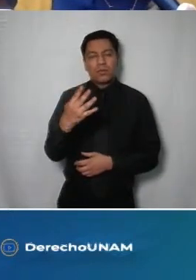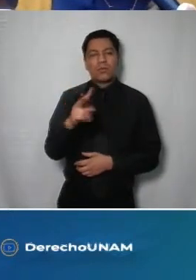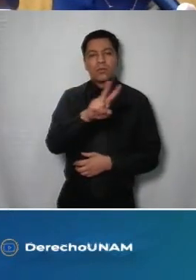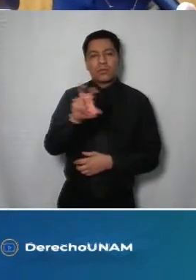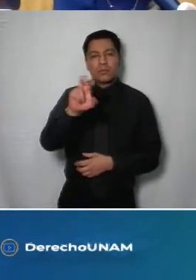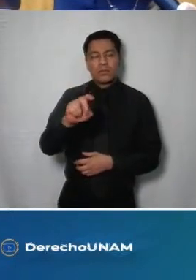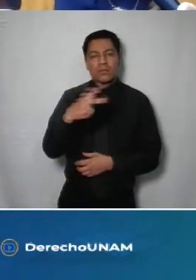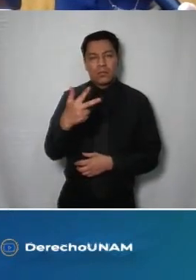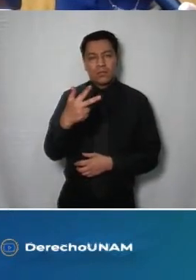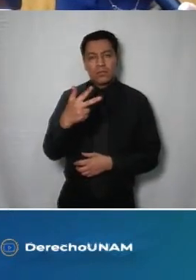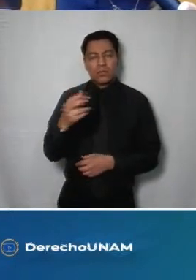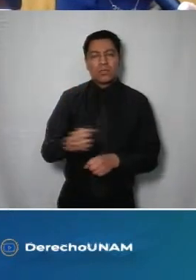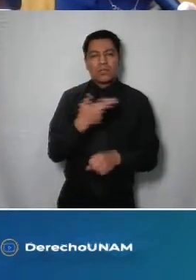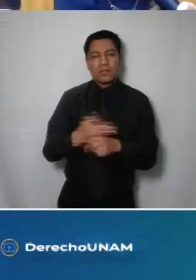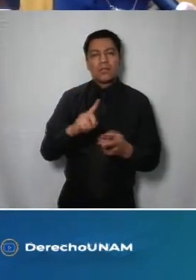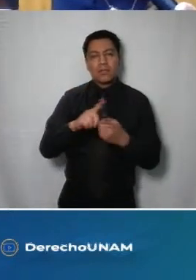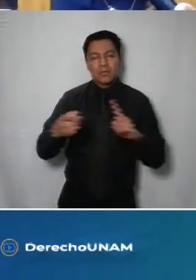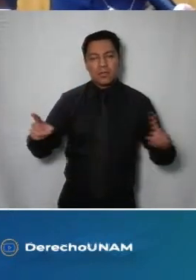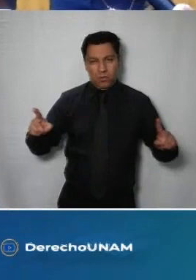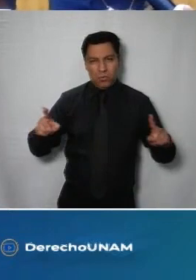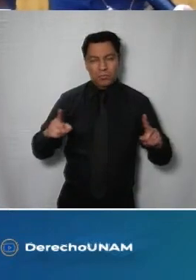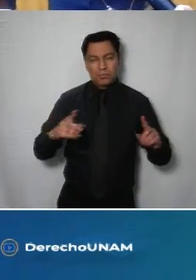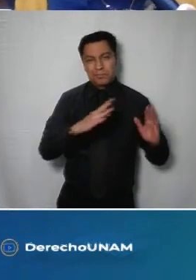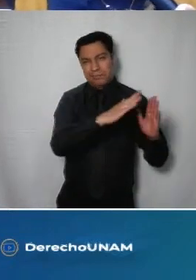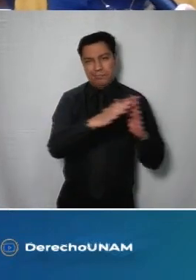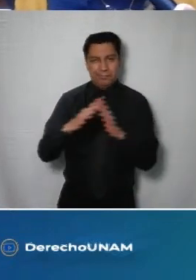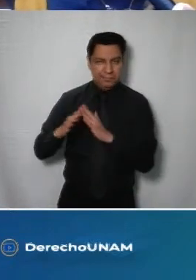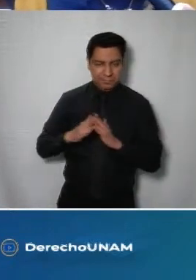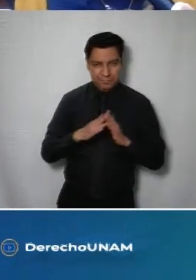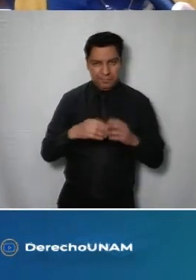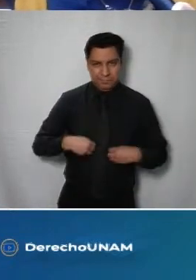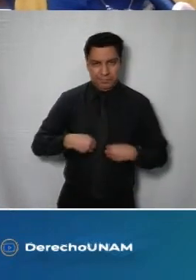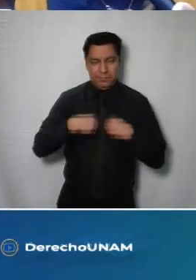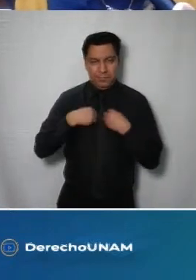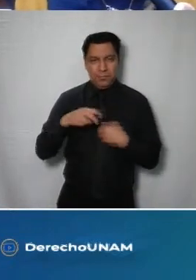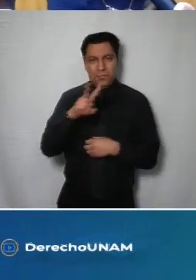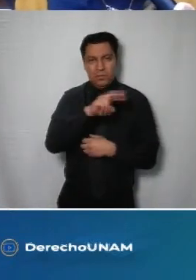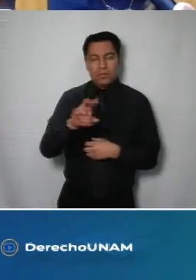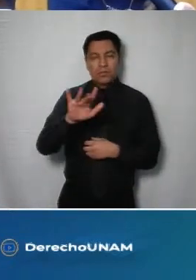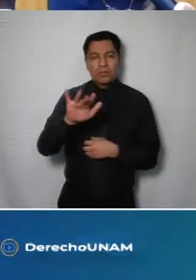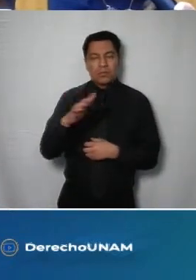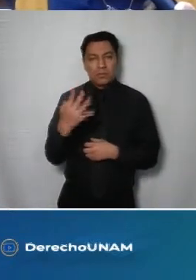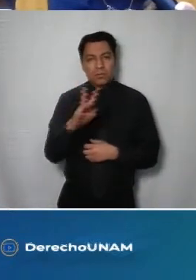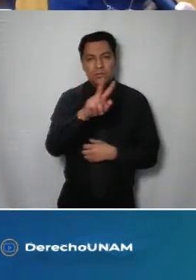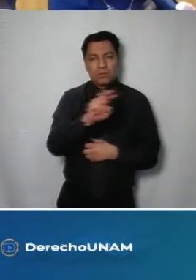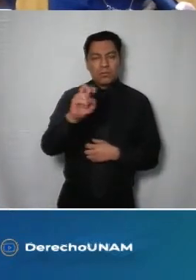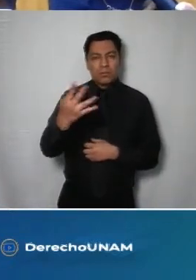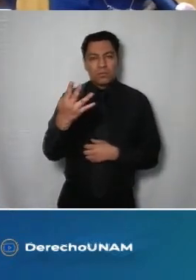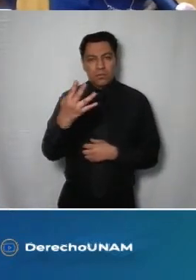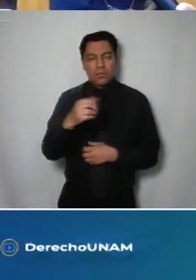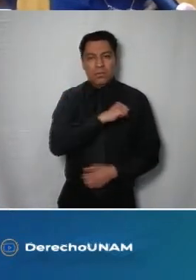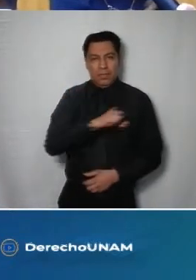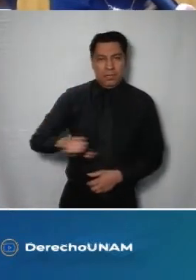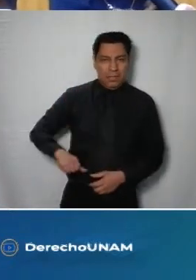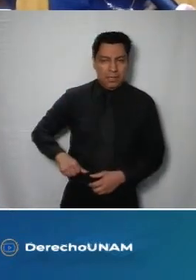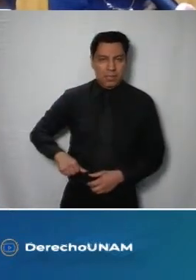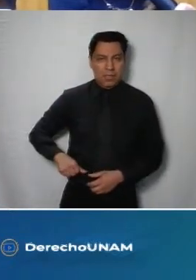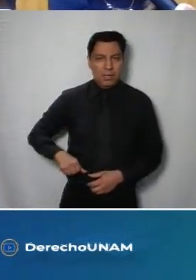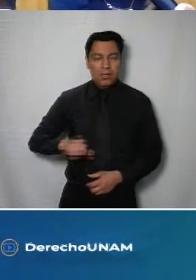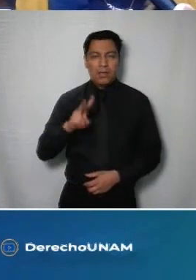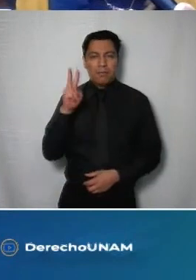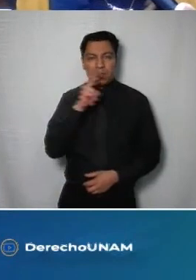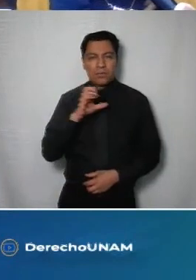238 de la Secretaría de Desarrollo Urbano y Vivienda 204 y 254 de la Alcaldía Venustiano Carranza